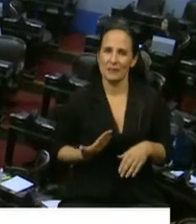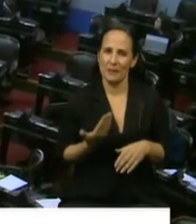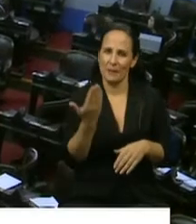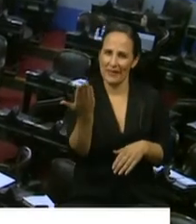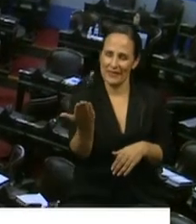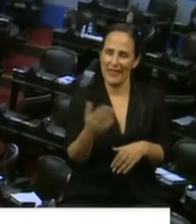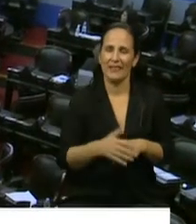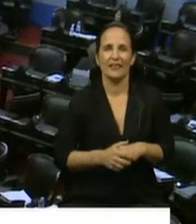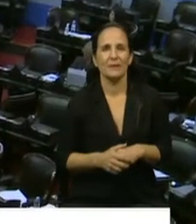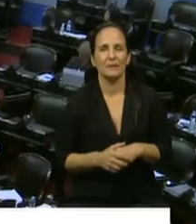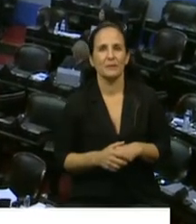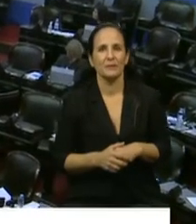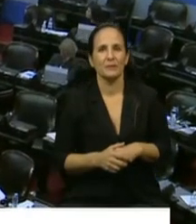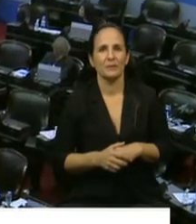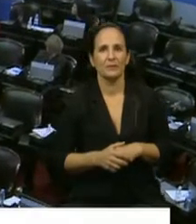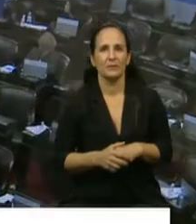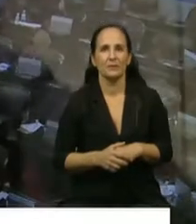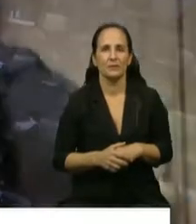Si me escuchan...